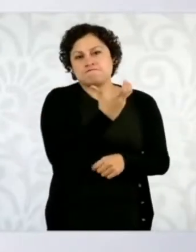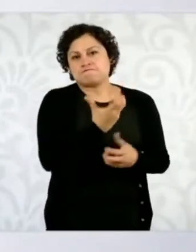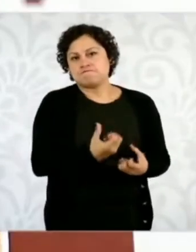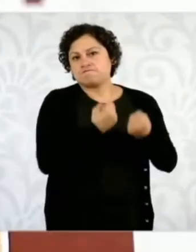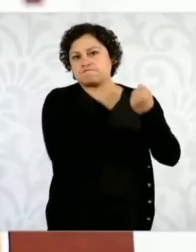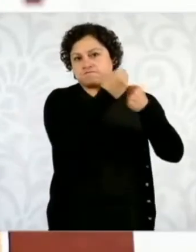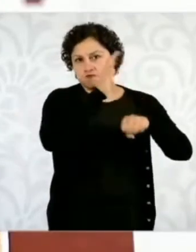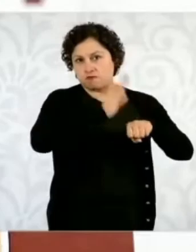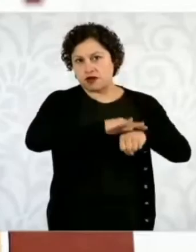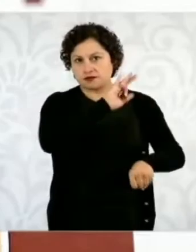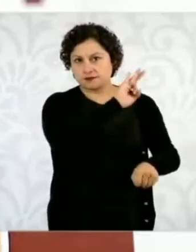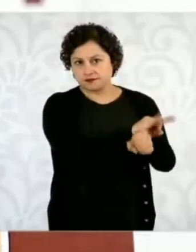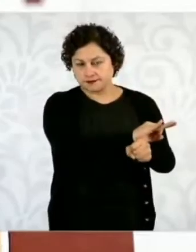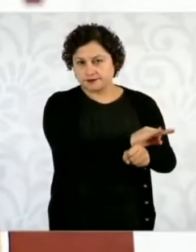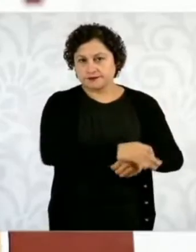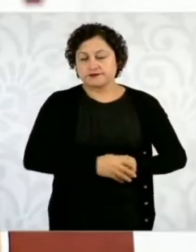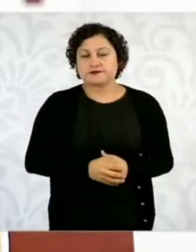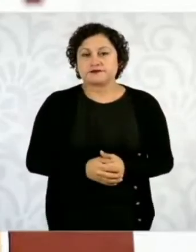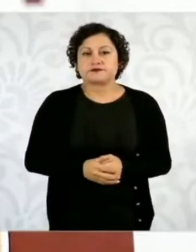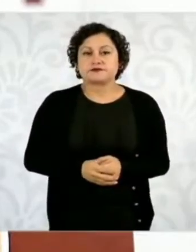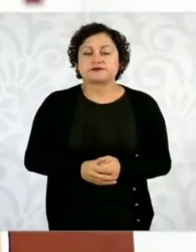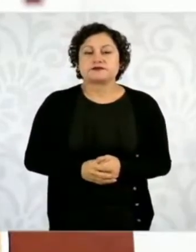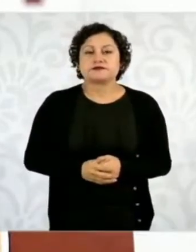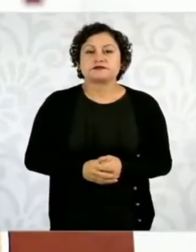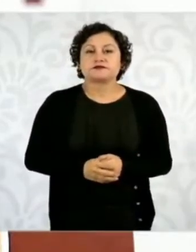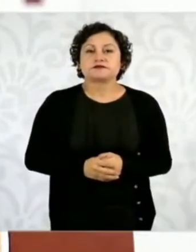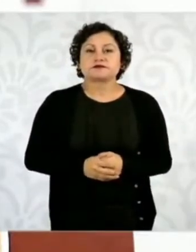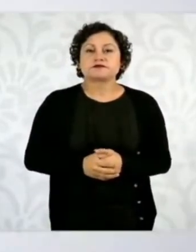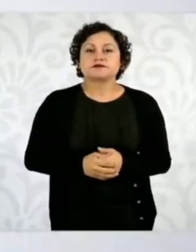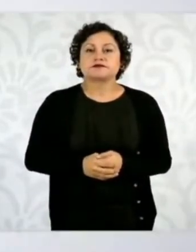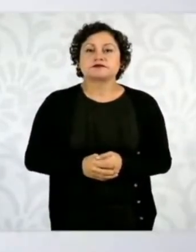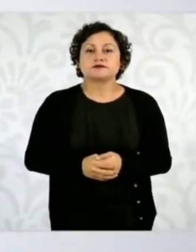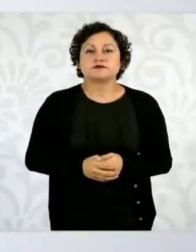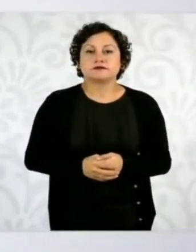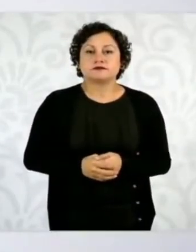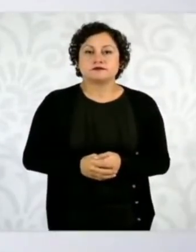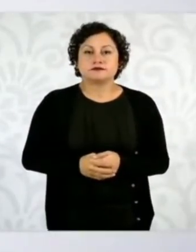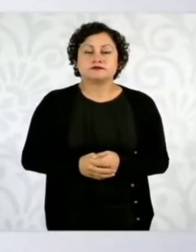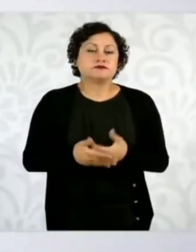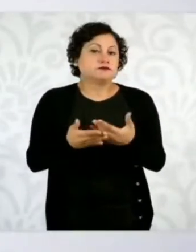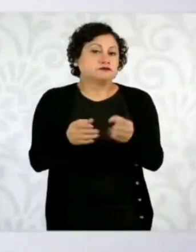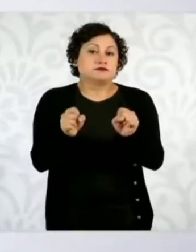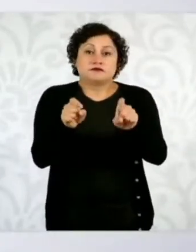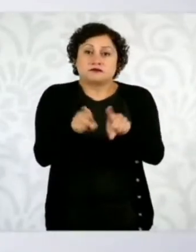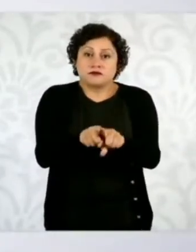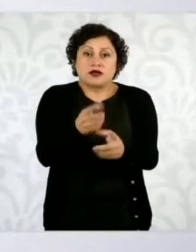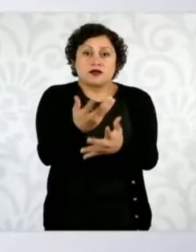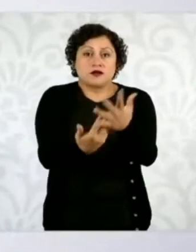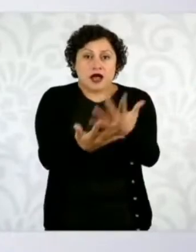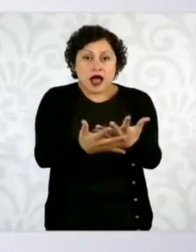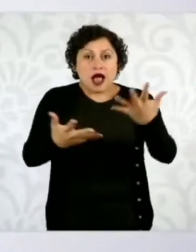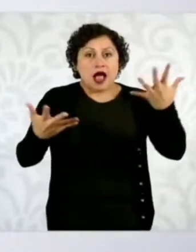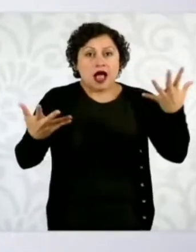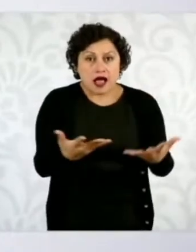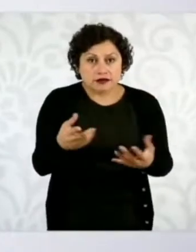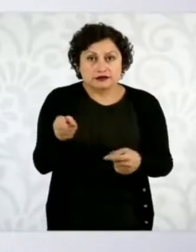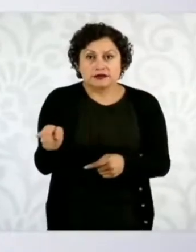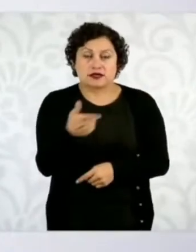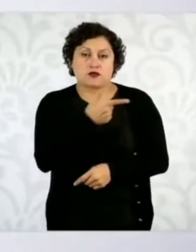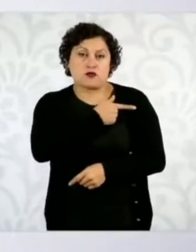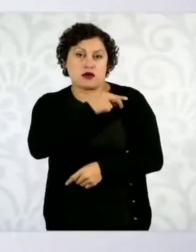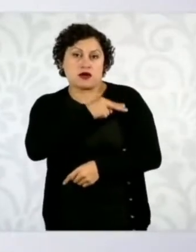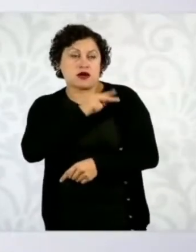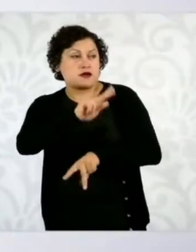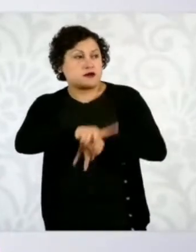modificar en lo que se requiera la propia operación de lo que está haciendo ahí la Guardia a partir de lo que